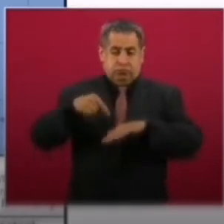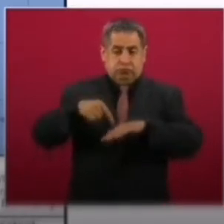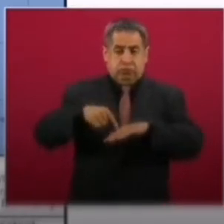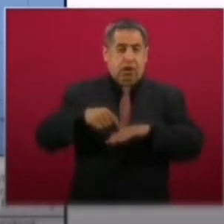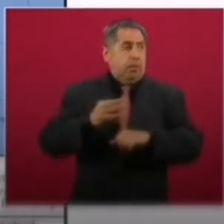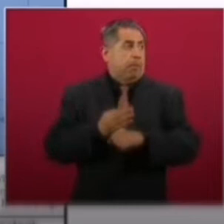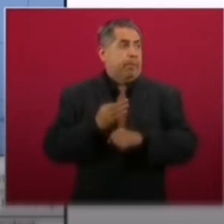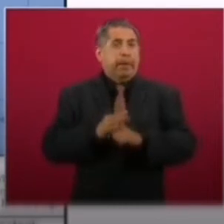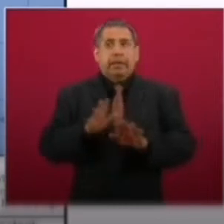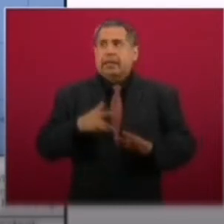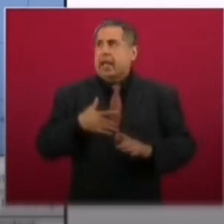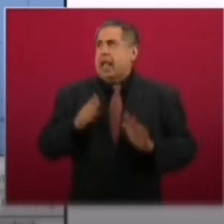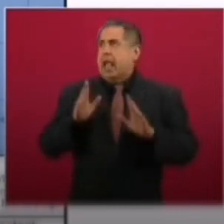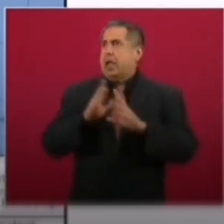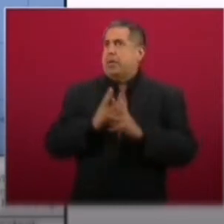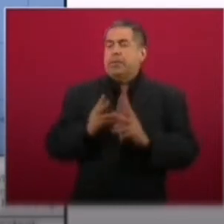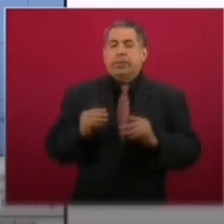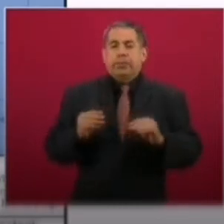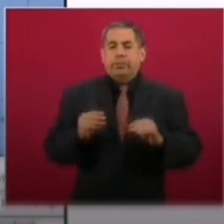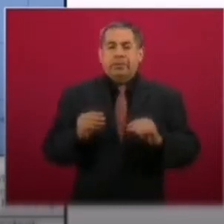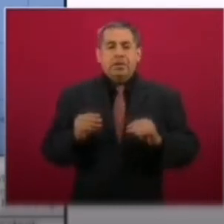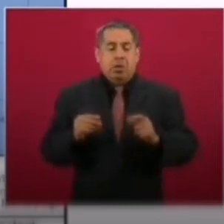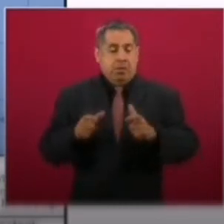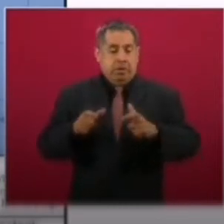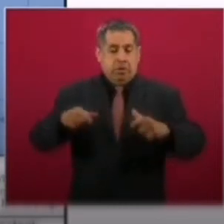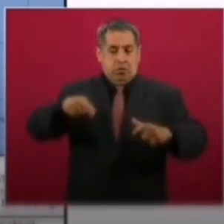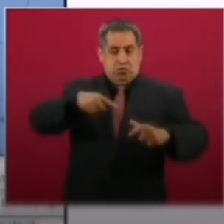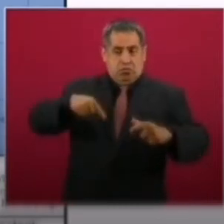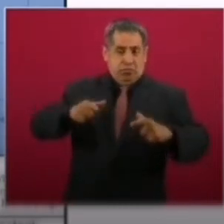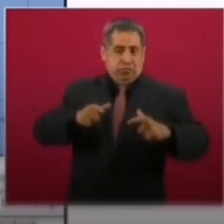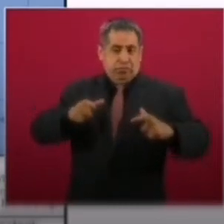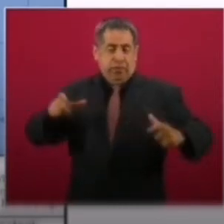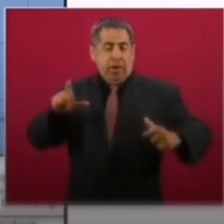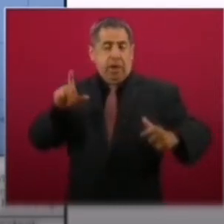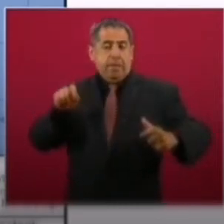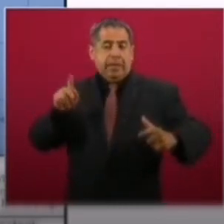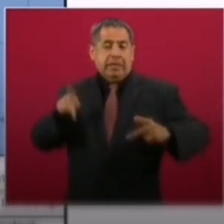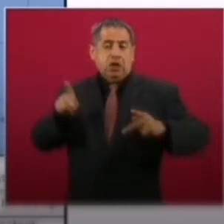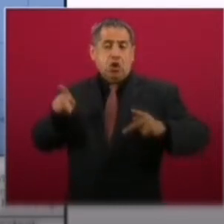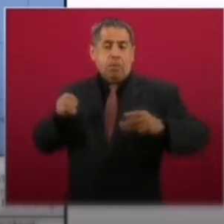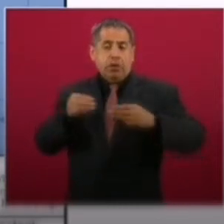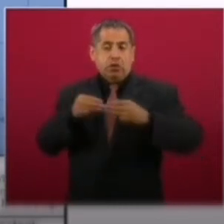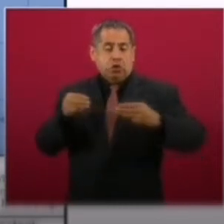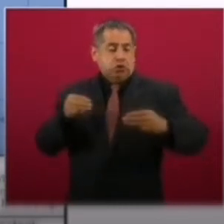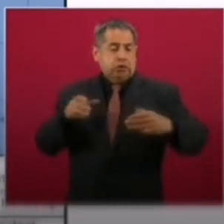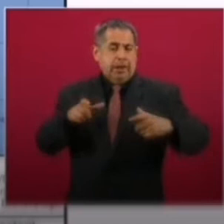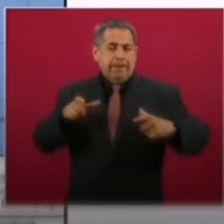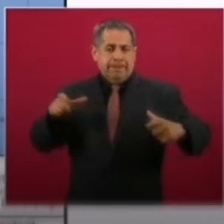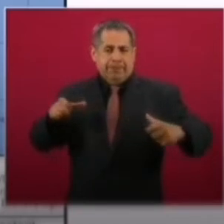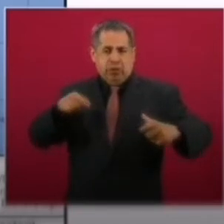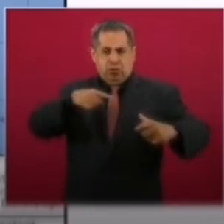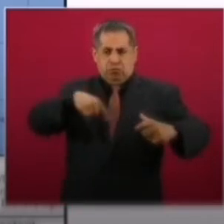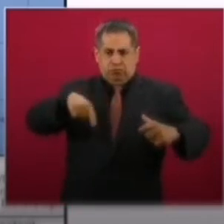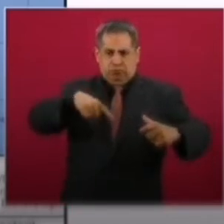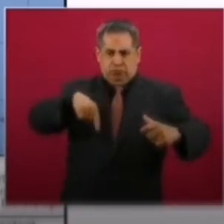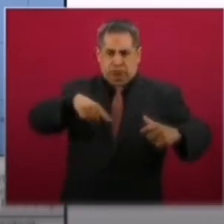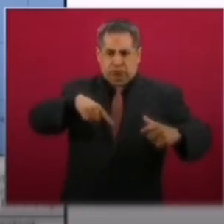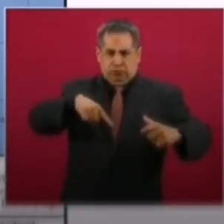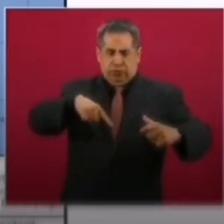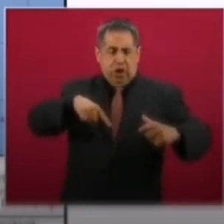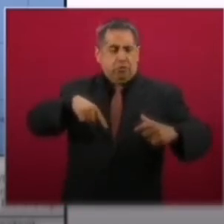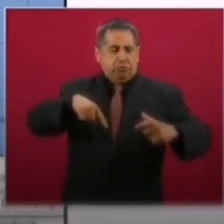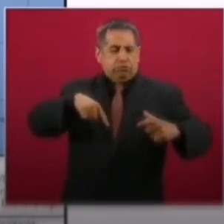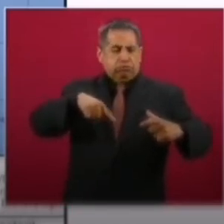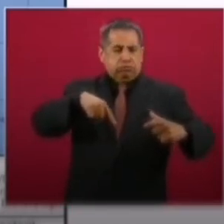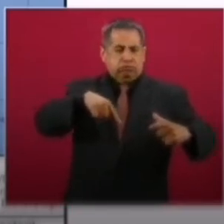aparentemente ya pasó todo. Tiene un radio aproximado como de veinte kilómetros, pero no deben de confiarse. Lo que se les